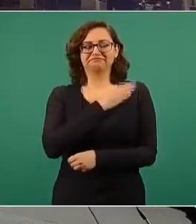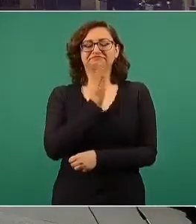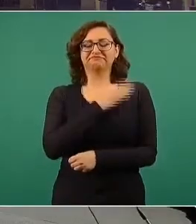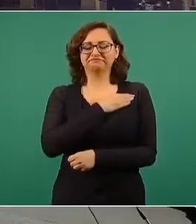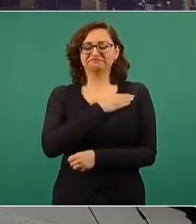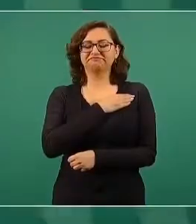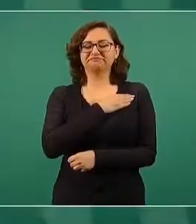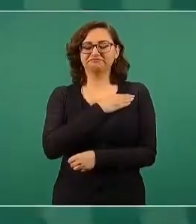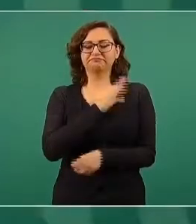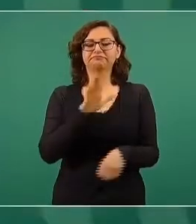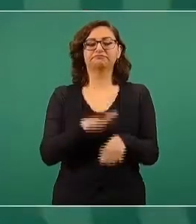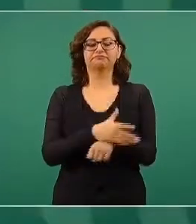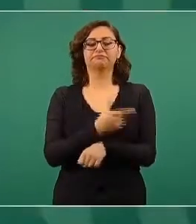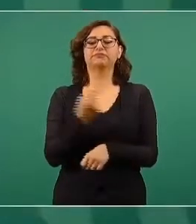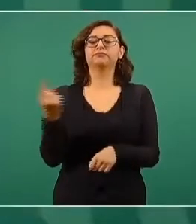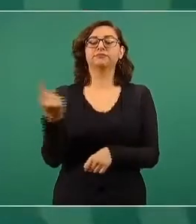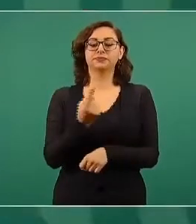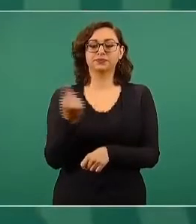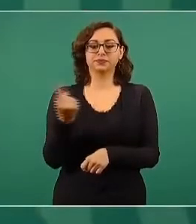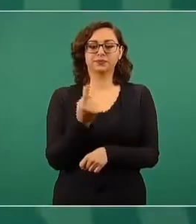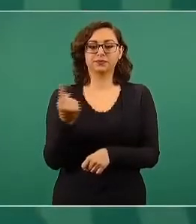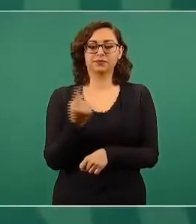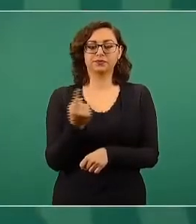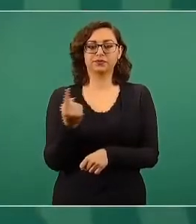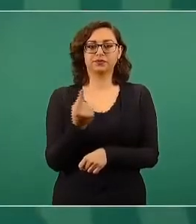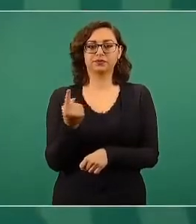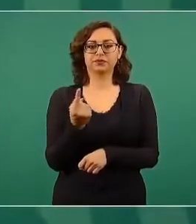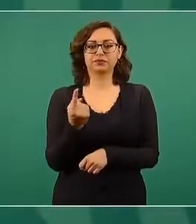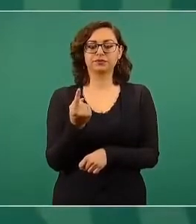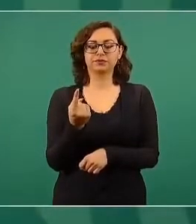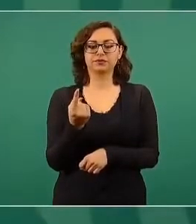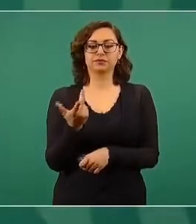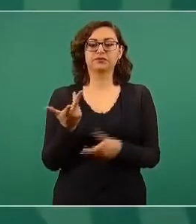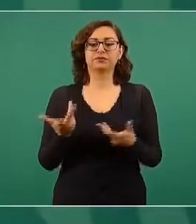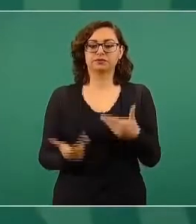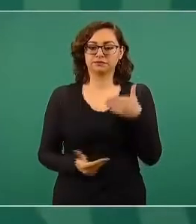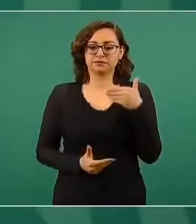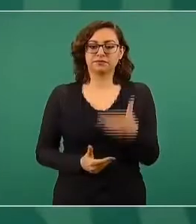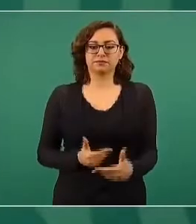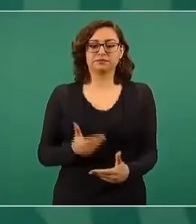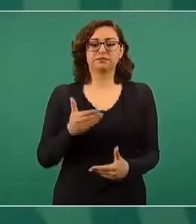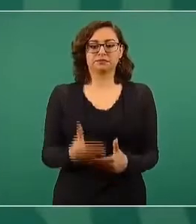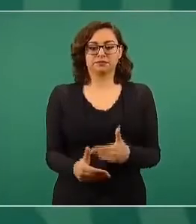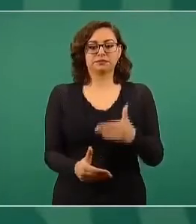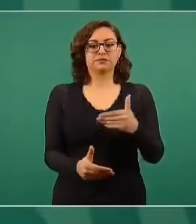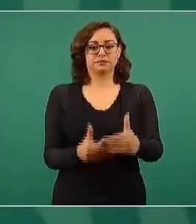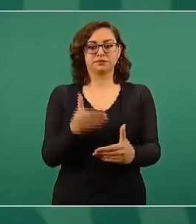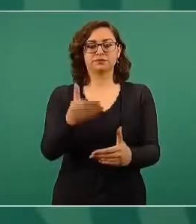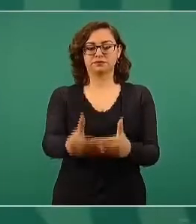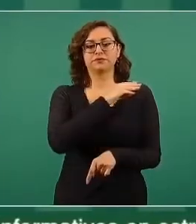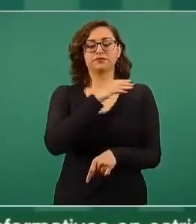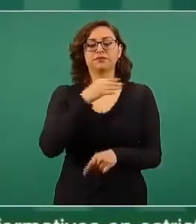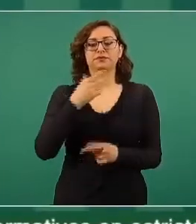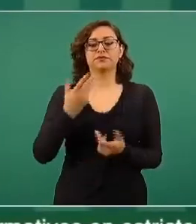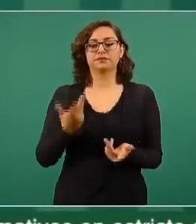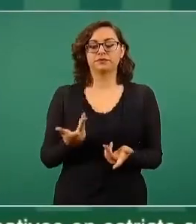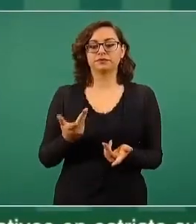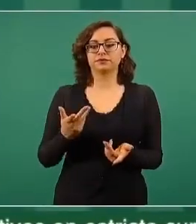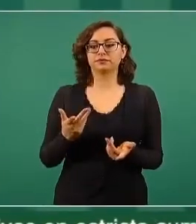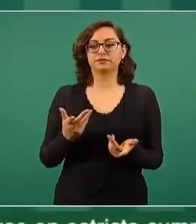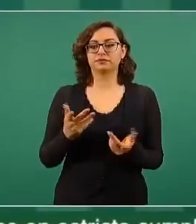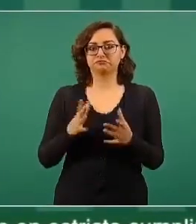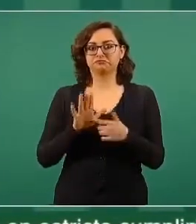avanzando. Primero, está